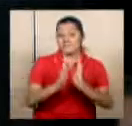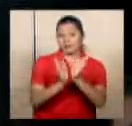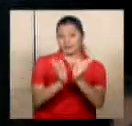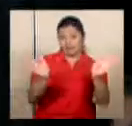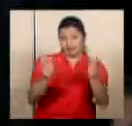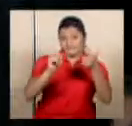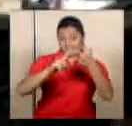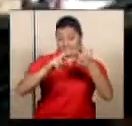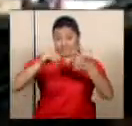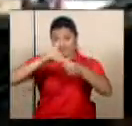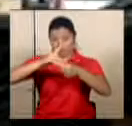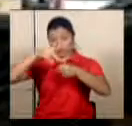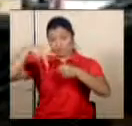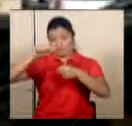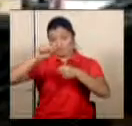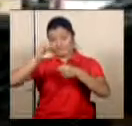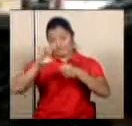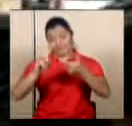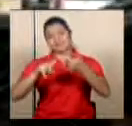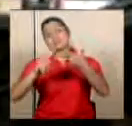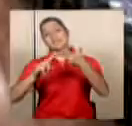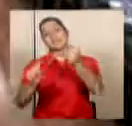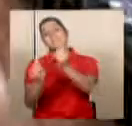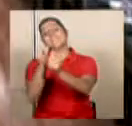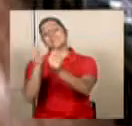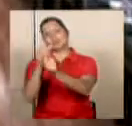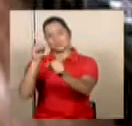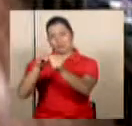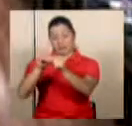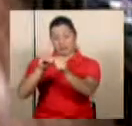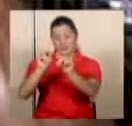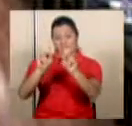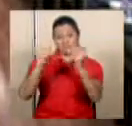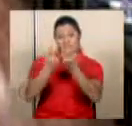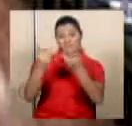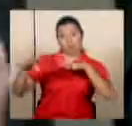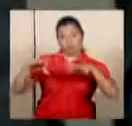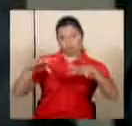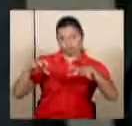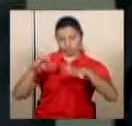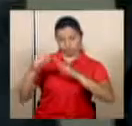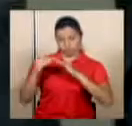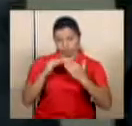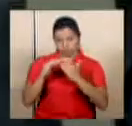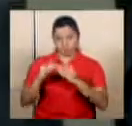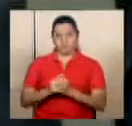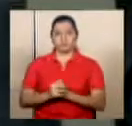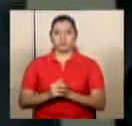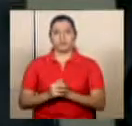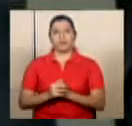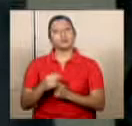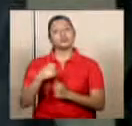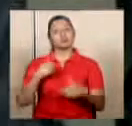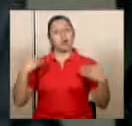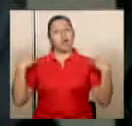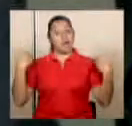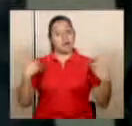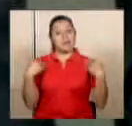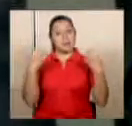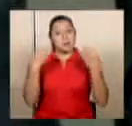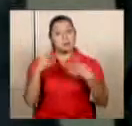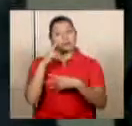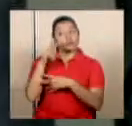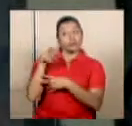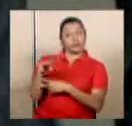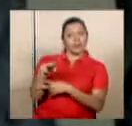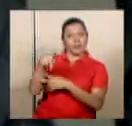Amplio, el diputado del PASE y la mayoría de legisladores del Partido Acción Ciudadana. Y además me alegró mucho verlo, liderar al